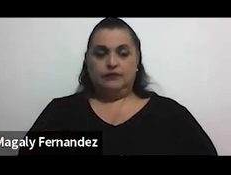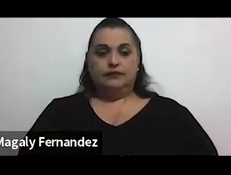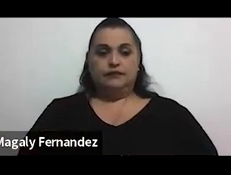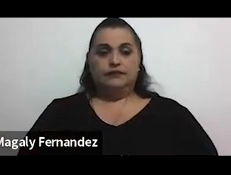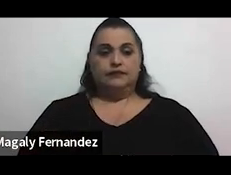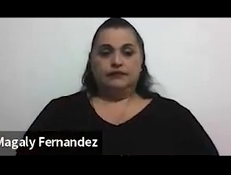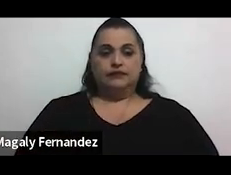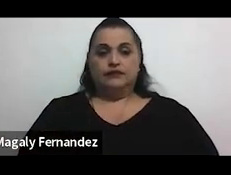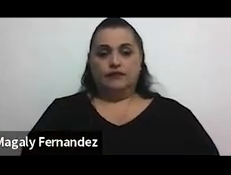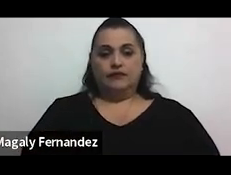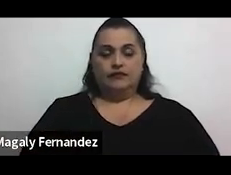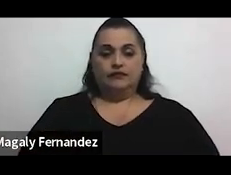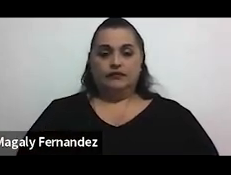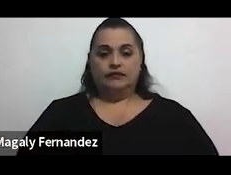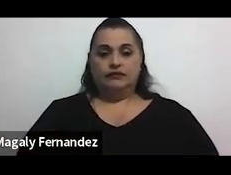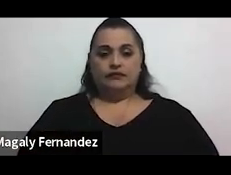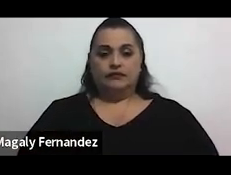Ah, esta no les aparece.